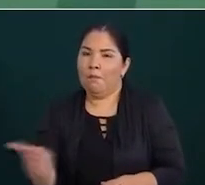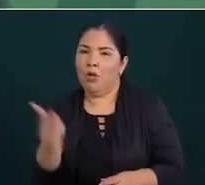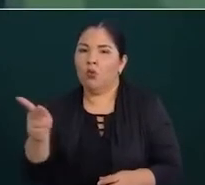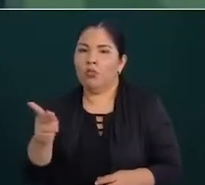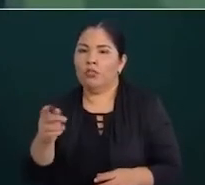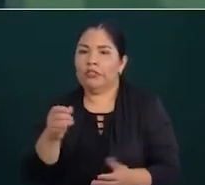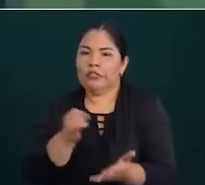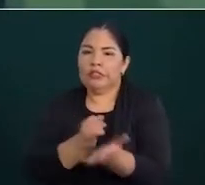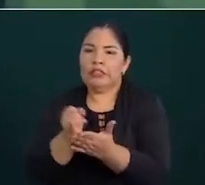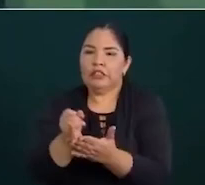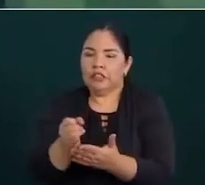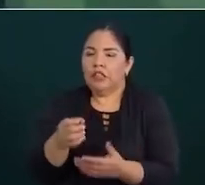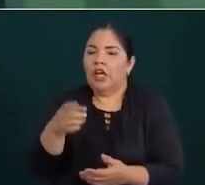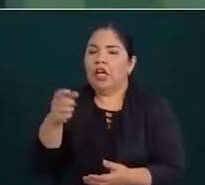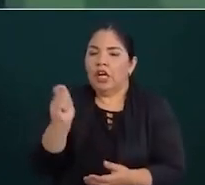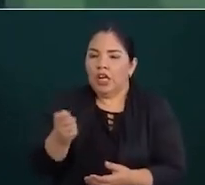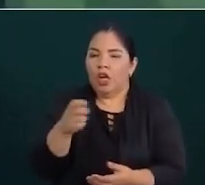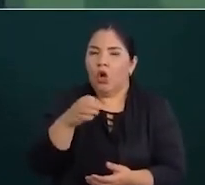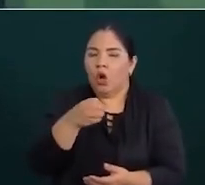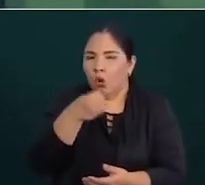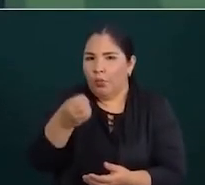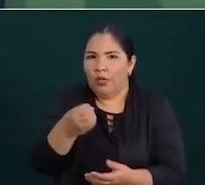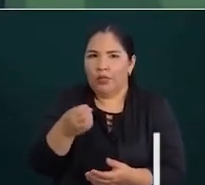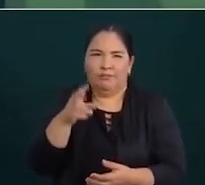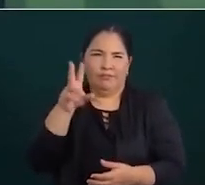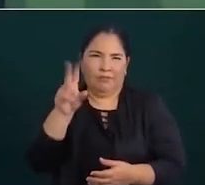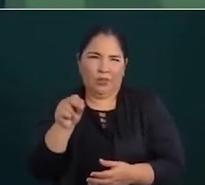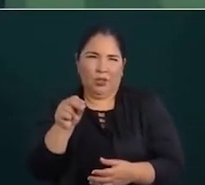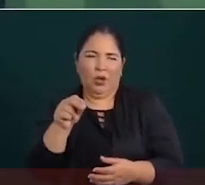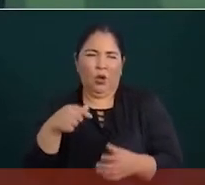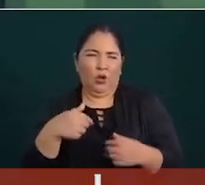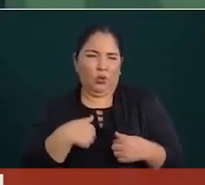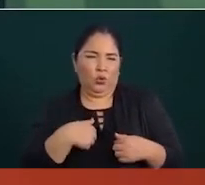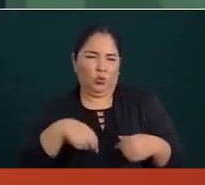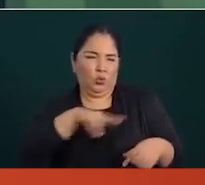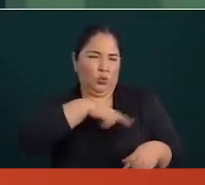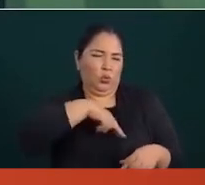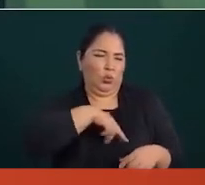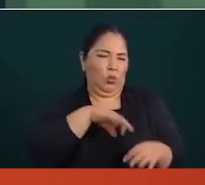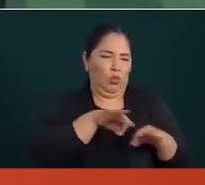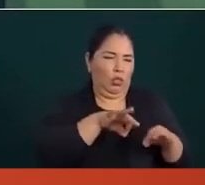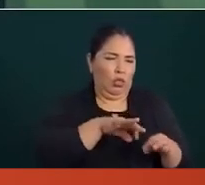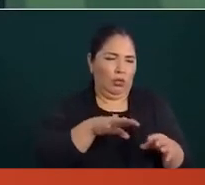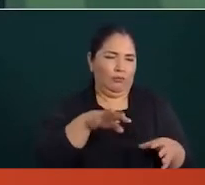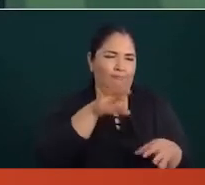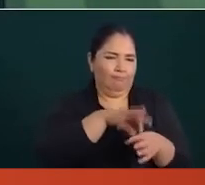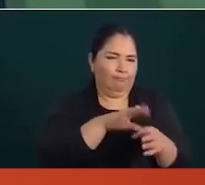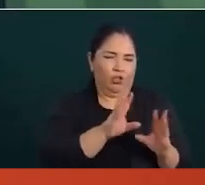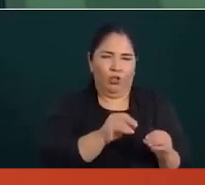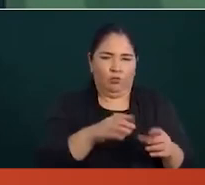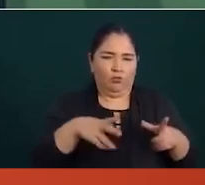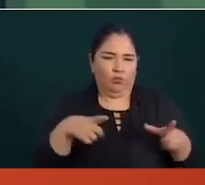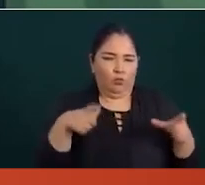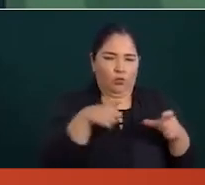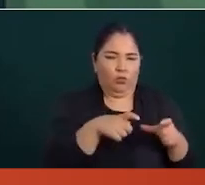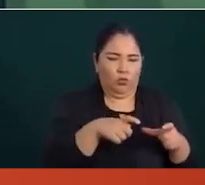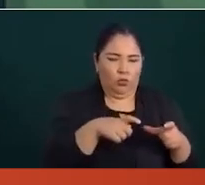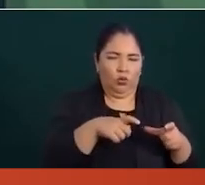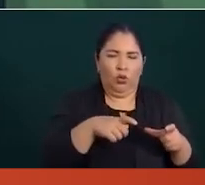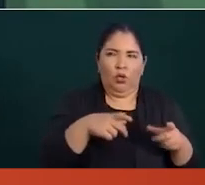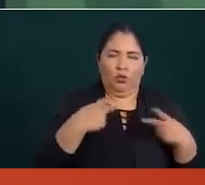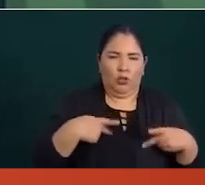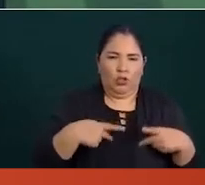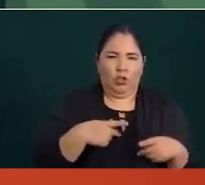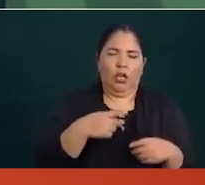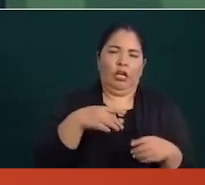y que no nos quedemos sólo en la democracia representativa, que nada más participemos cada